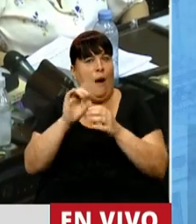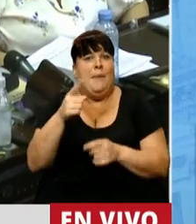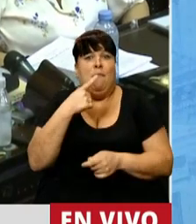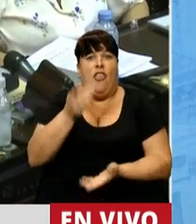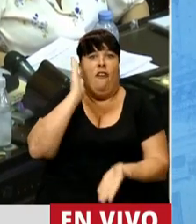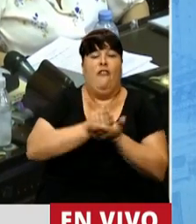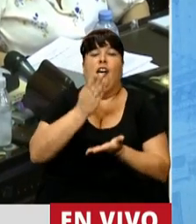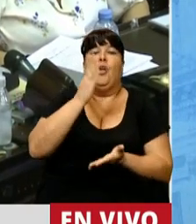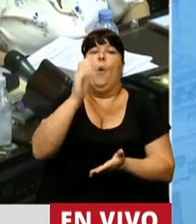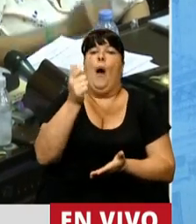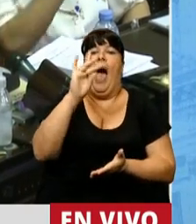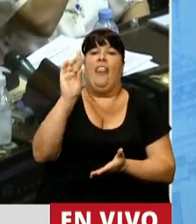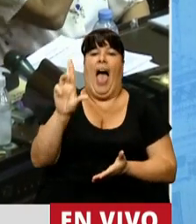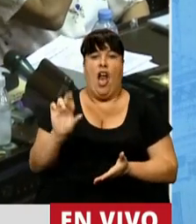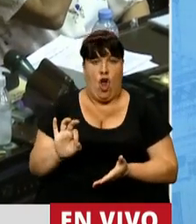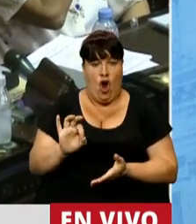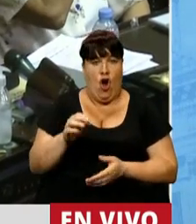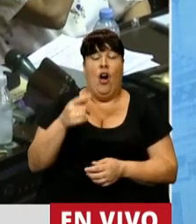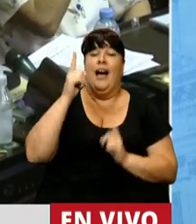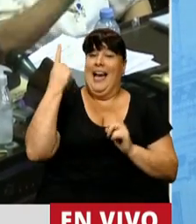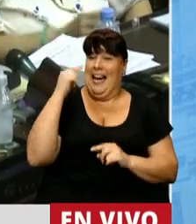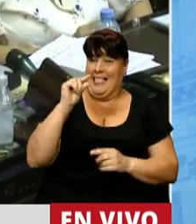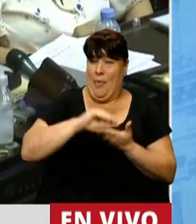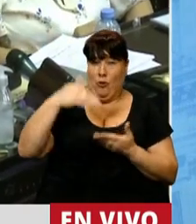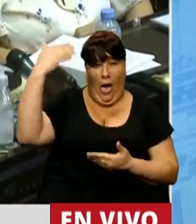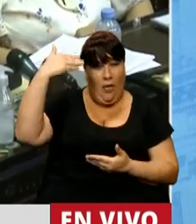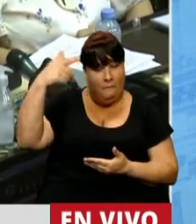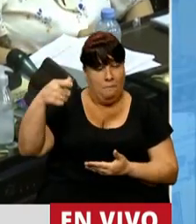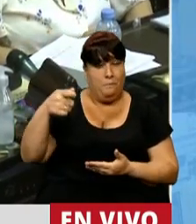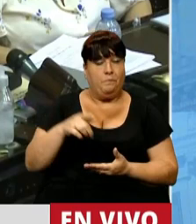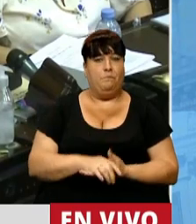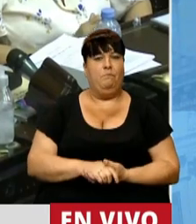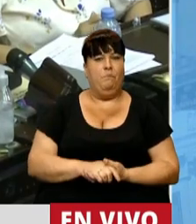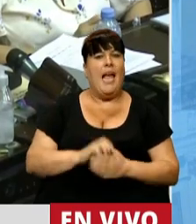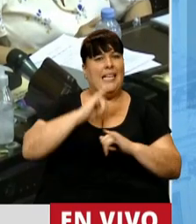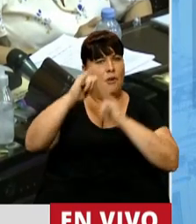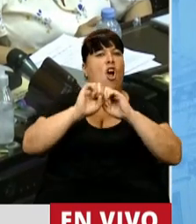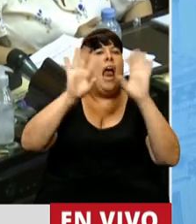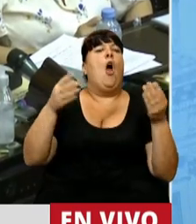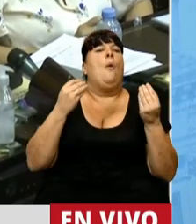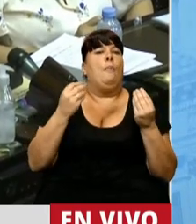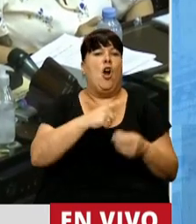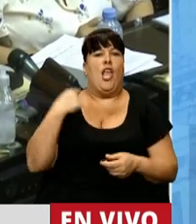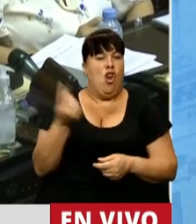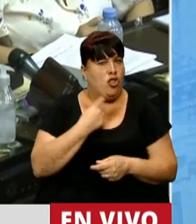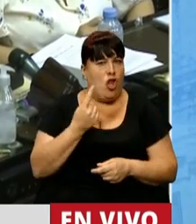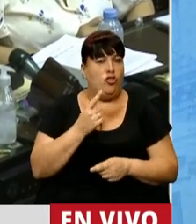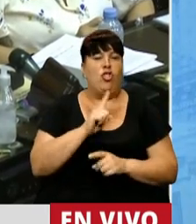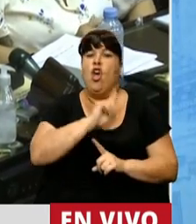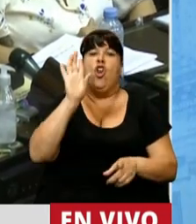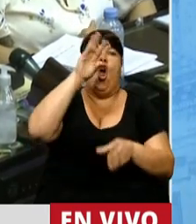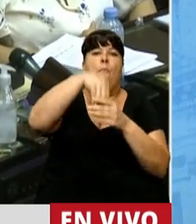dice el fallo Badaro. Y recién el diputado propinante dejó en claro por qué nosotros no